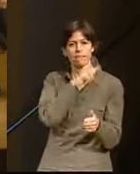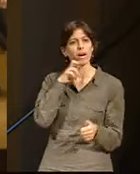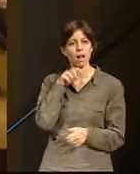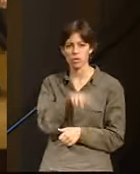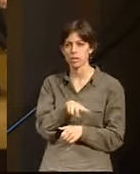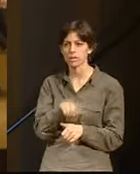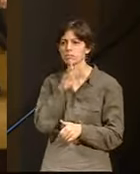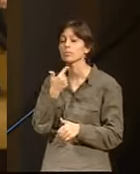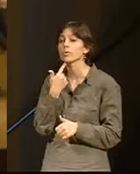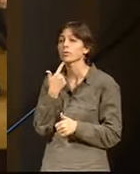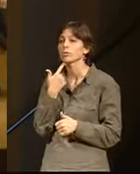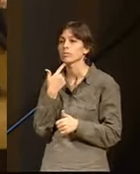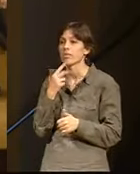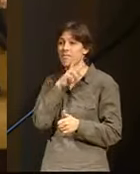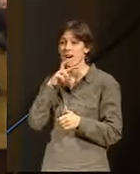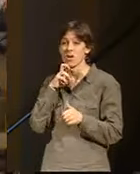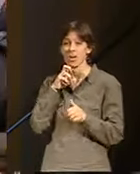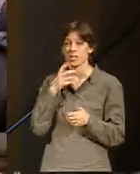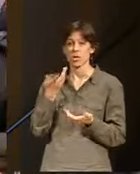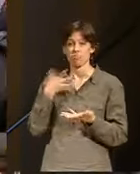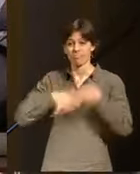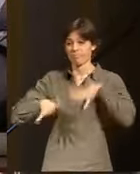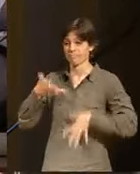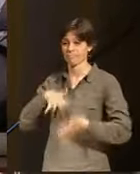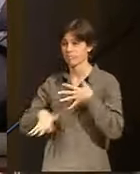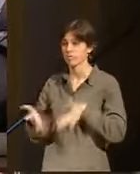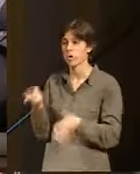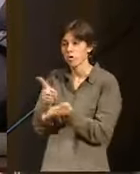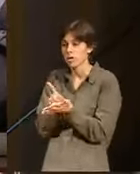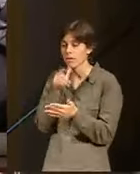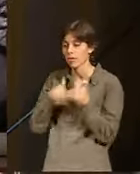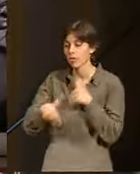porque o los retomamos o no sé qué será de nosotros.